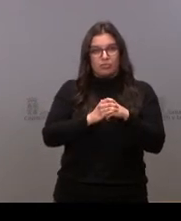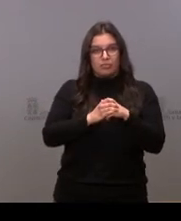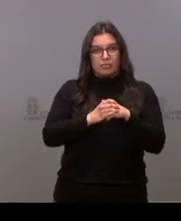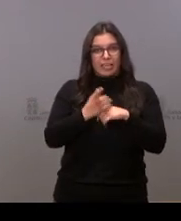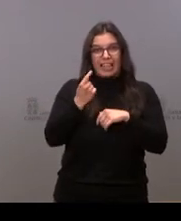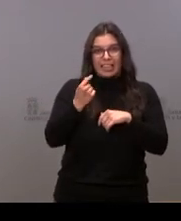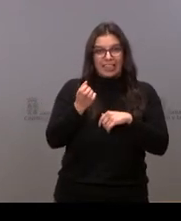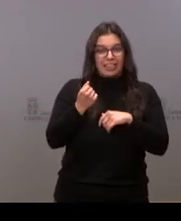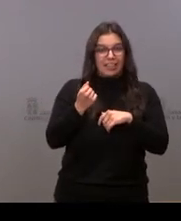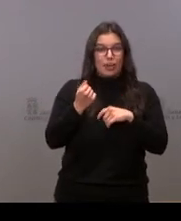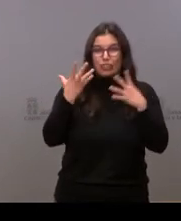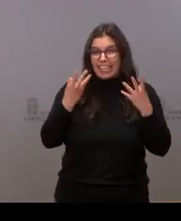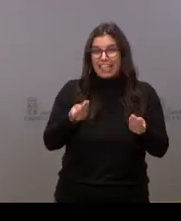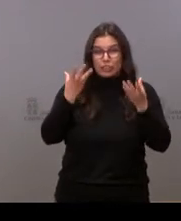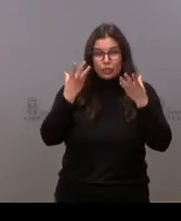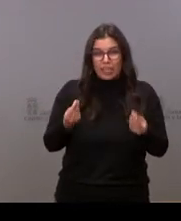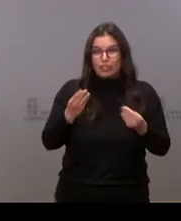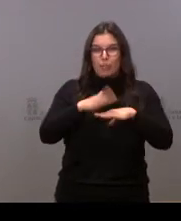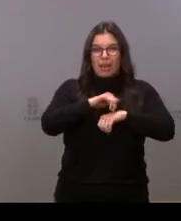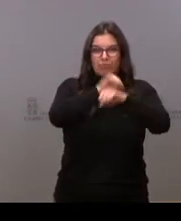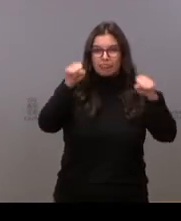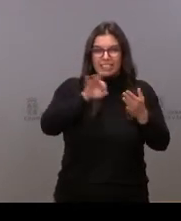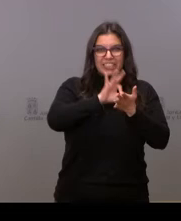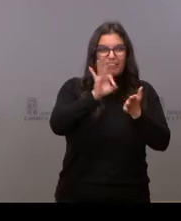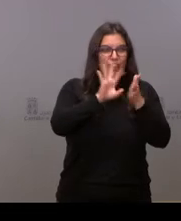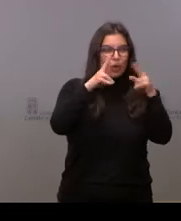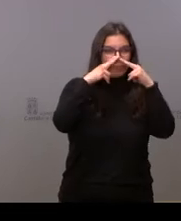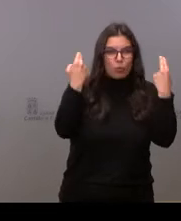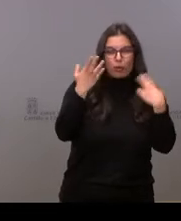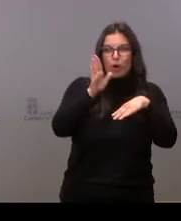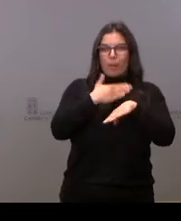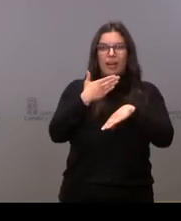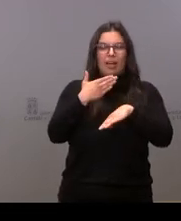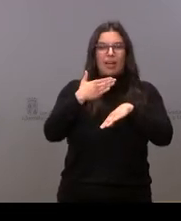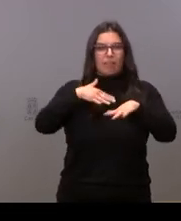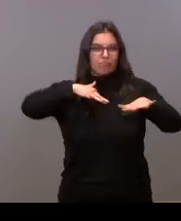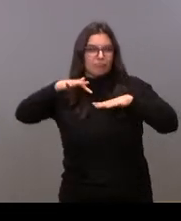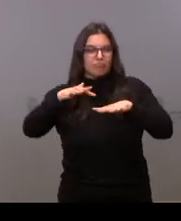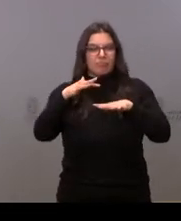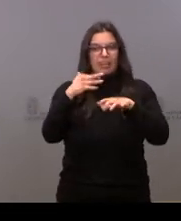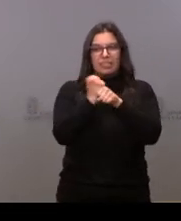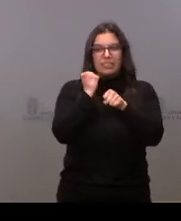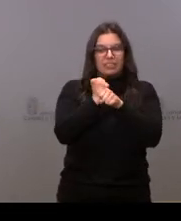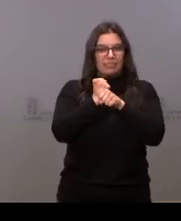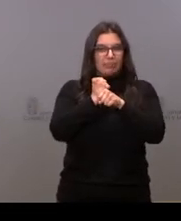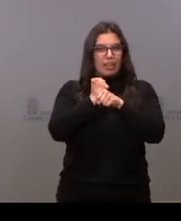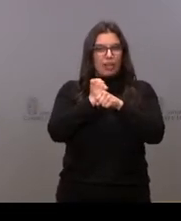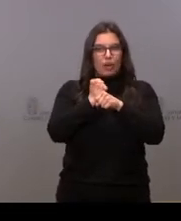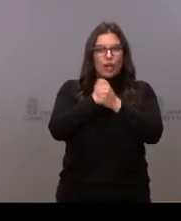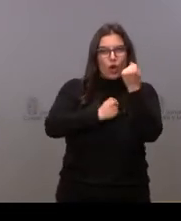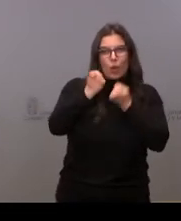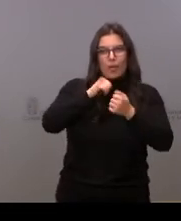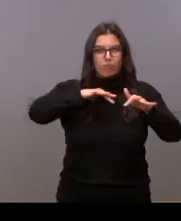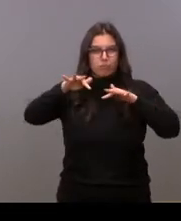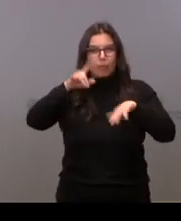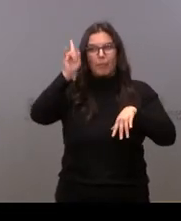fortalecer los servicios públicos, para apostar por la actividad económica y el empleo, para conseguir la cohesión